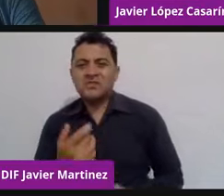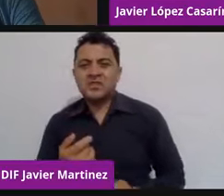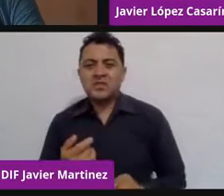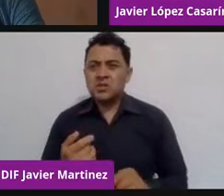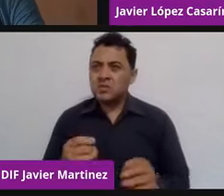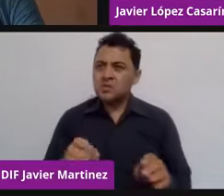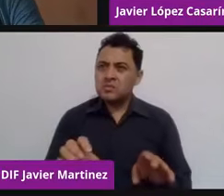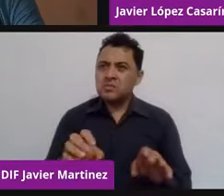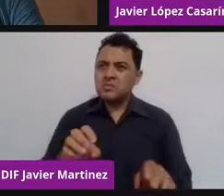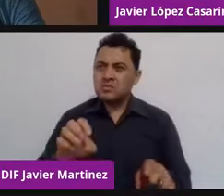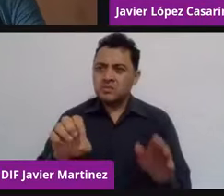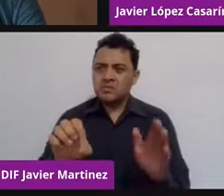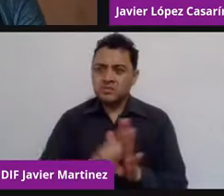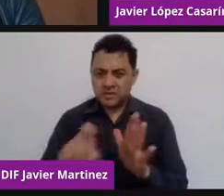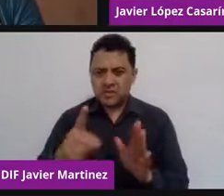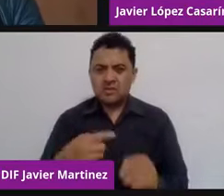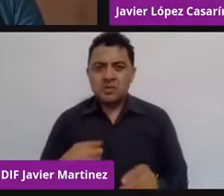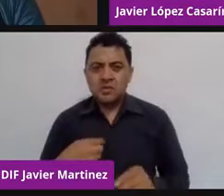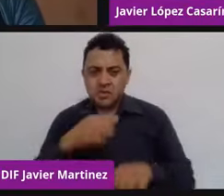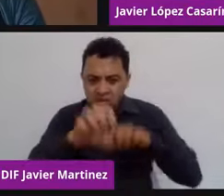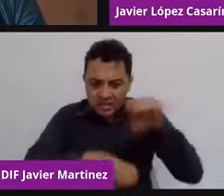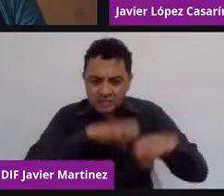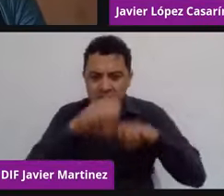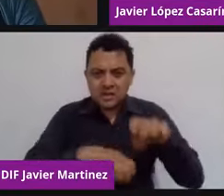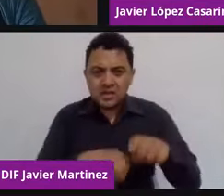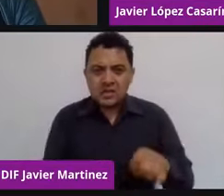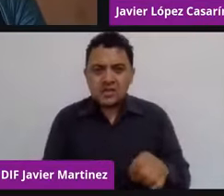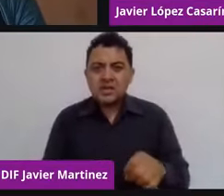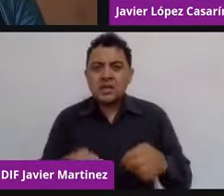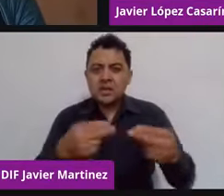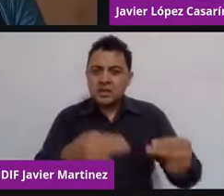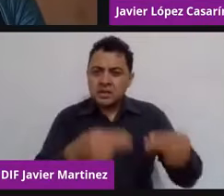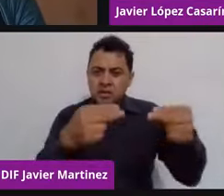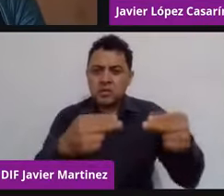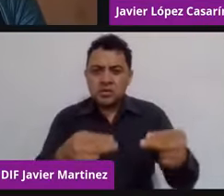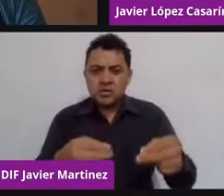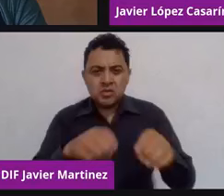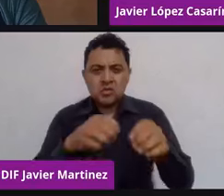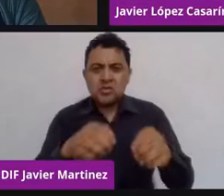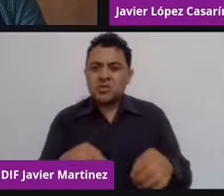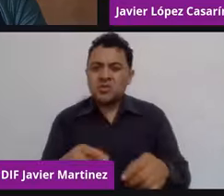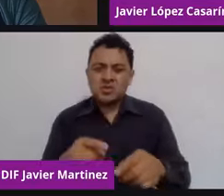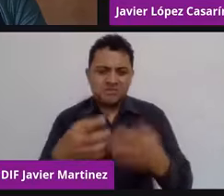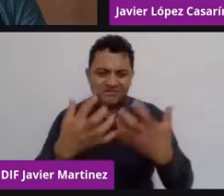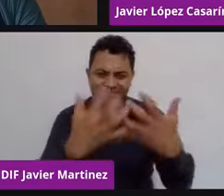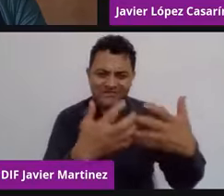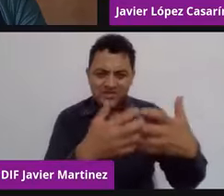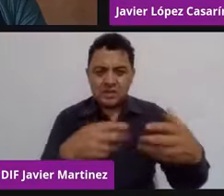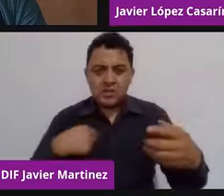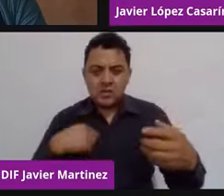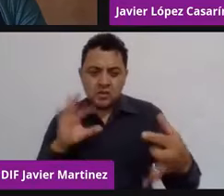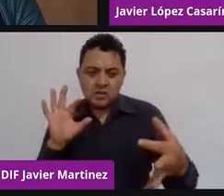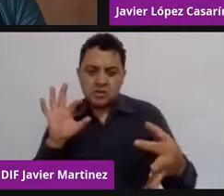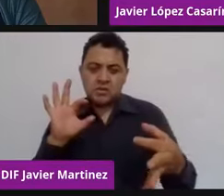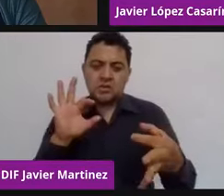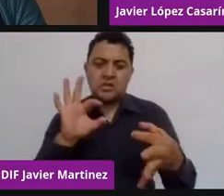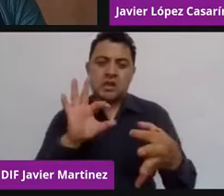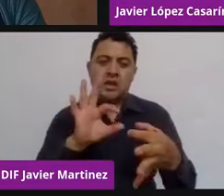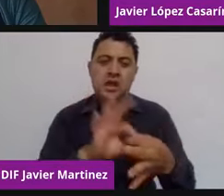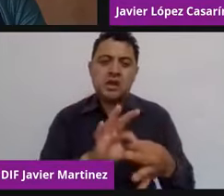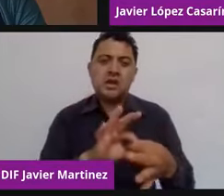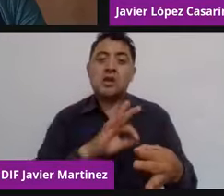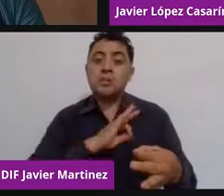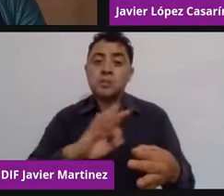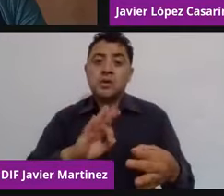la empresa. Y de repente ya soy más de la empresa que de los productos o servicios. Y de repente ya me convierto yo